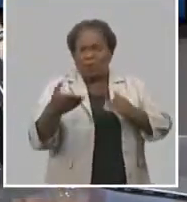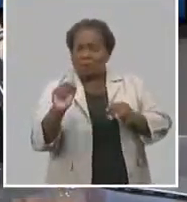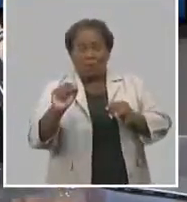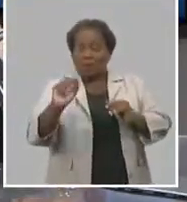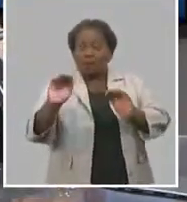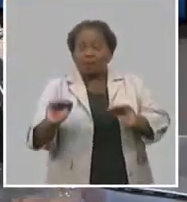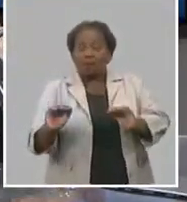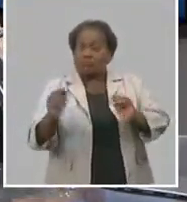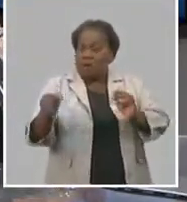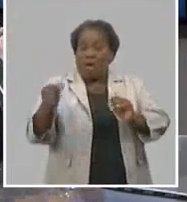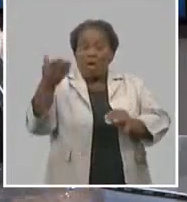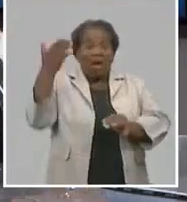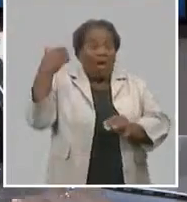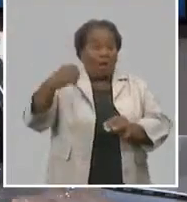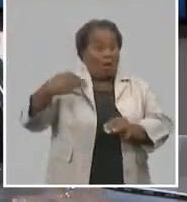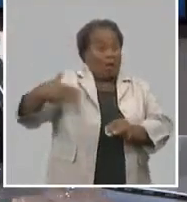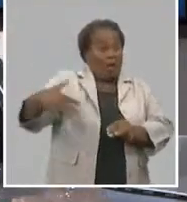ellos ponen de su servicio.